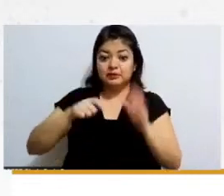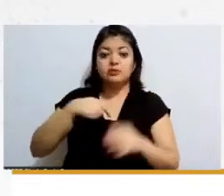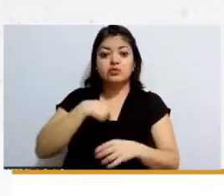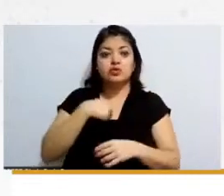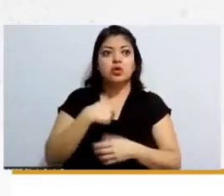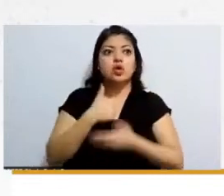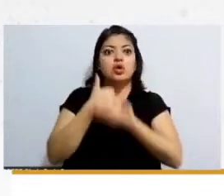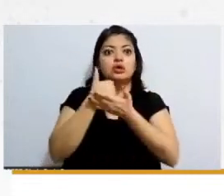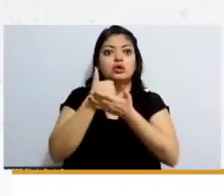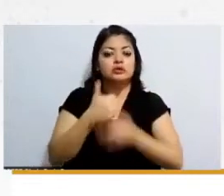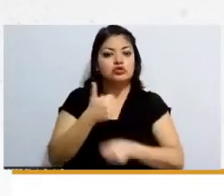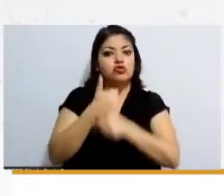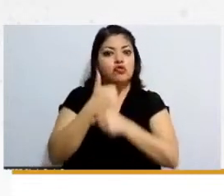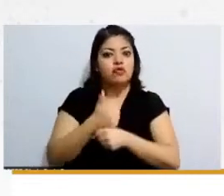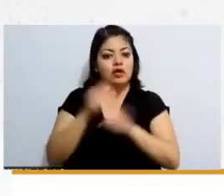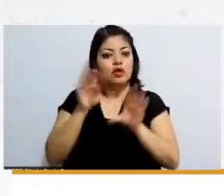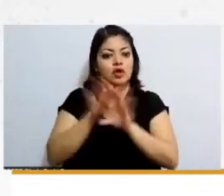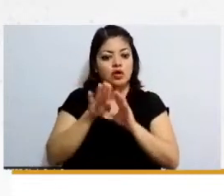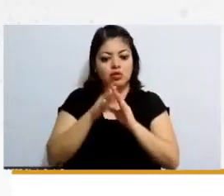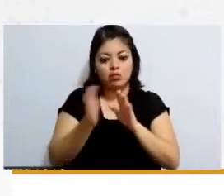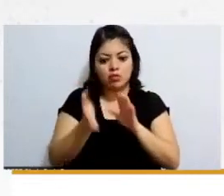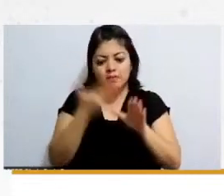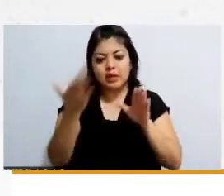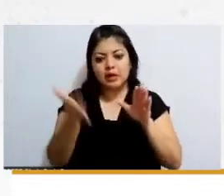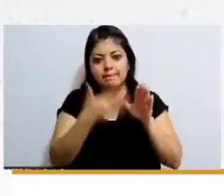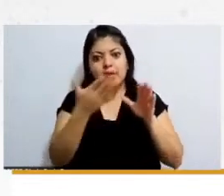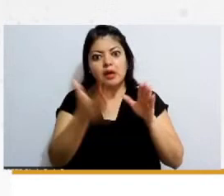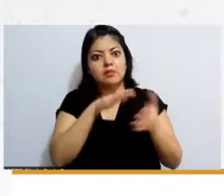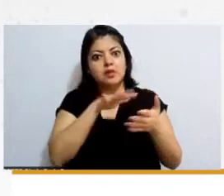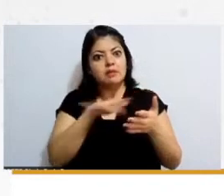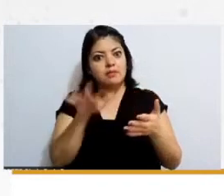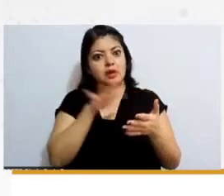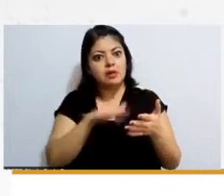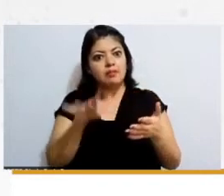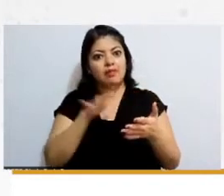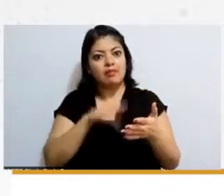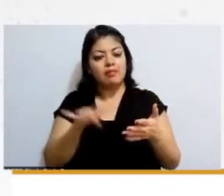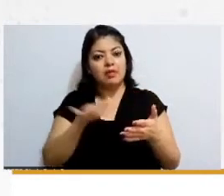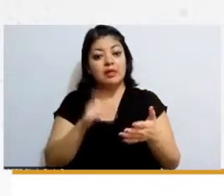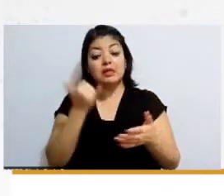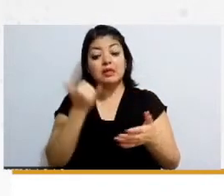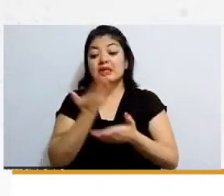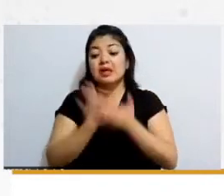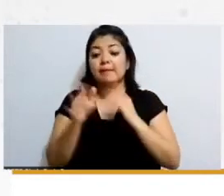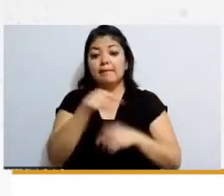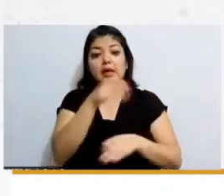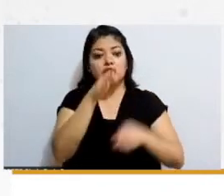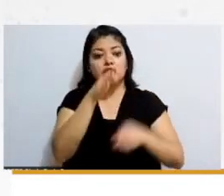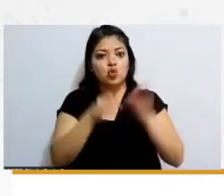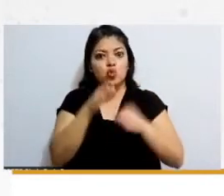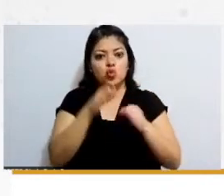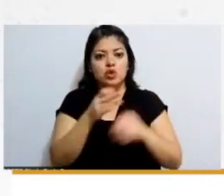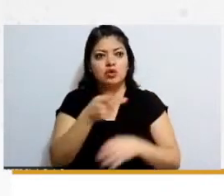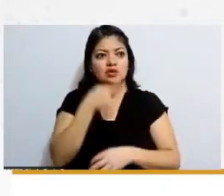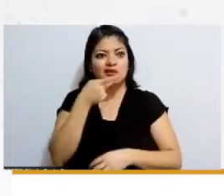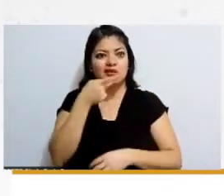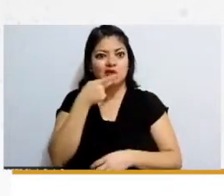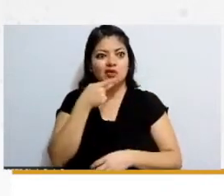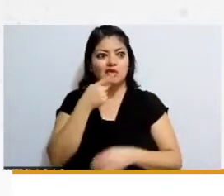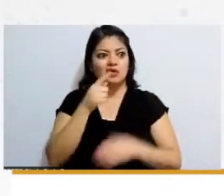al leer todo esto porque también era un lenguaje jurídico y técnico entonces